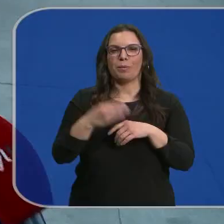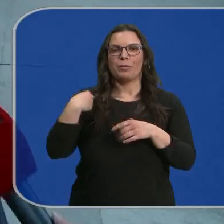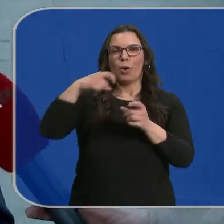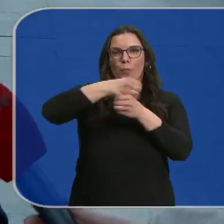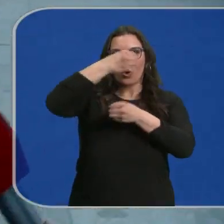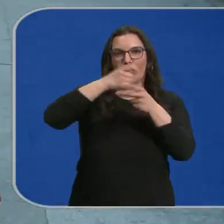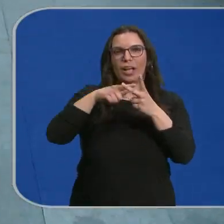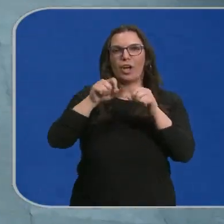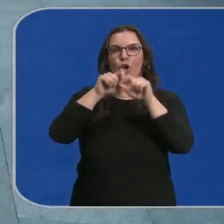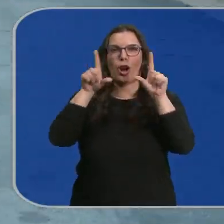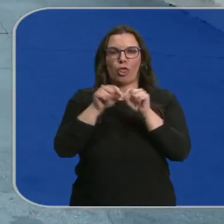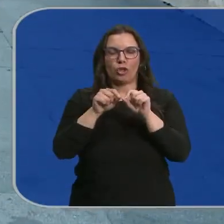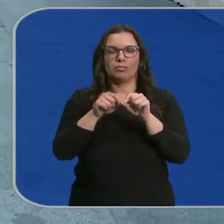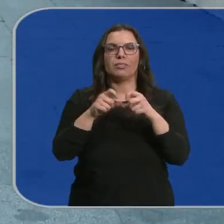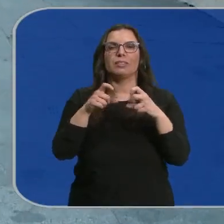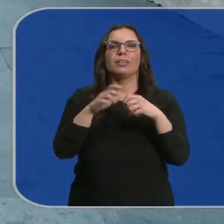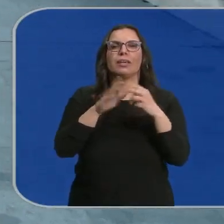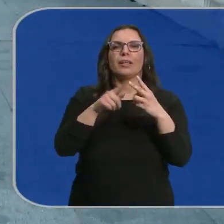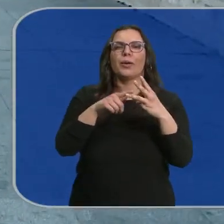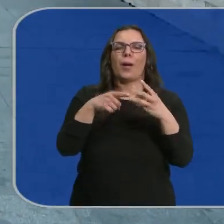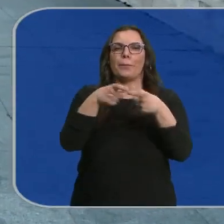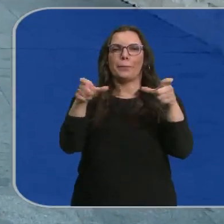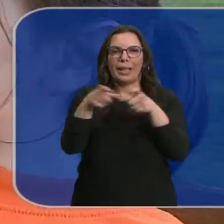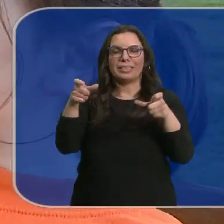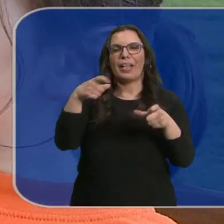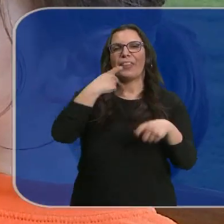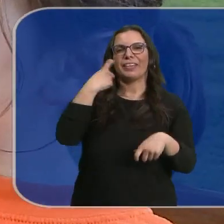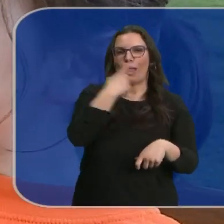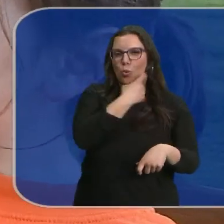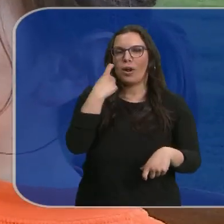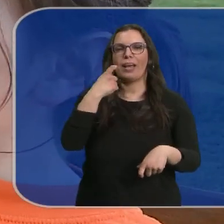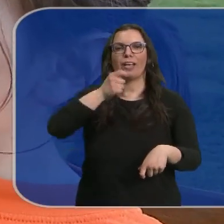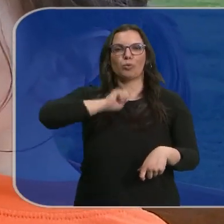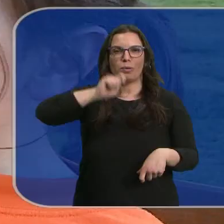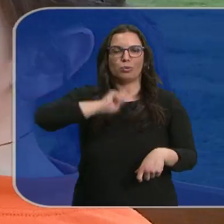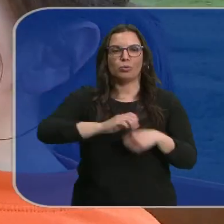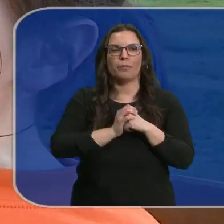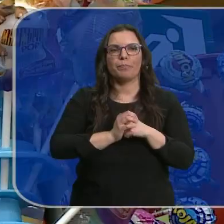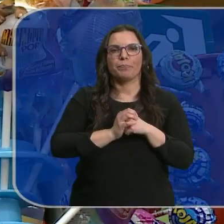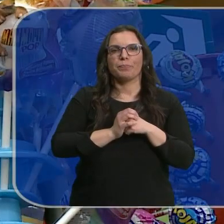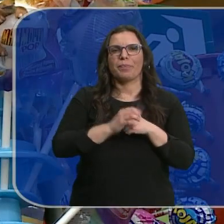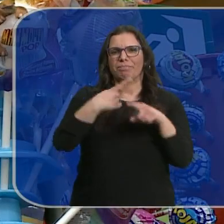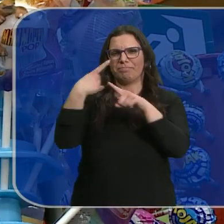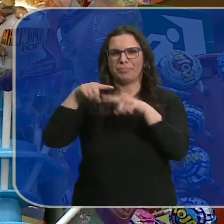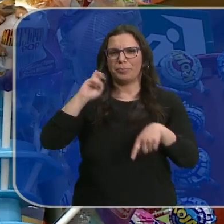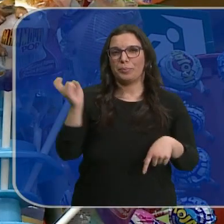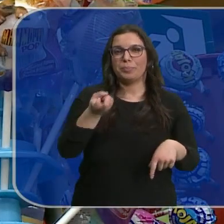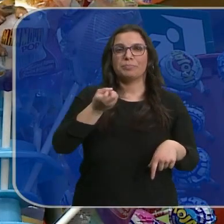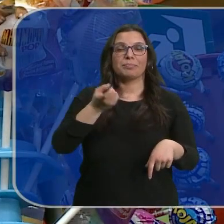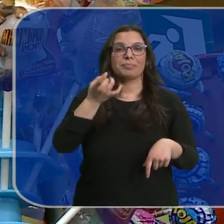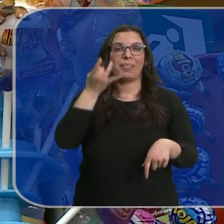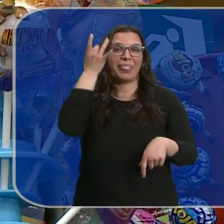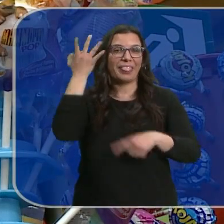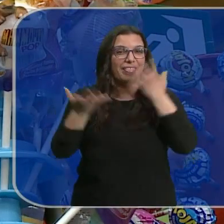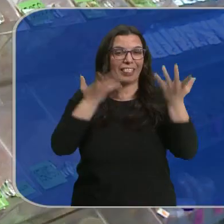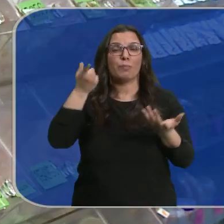corazones. Los billetes, las dentaduras y los chupachuses. Los chicles y las Coca-Colas pequeñitas. Caprichos que no se